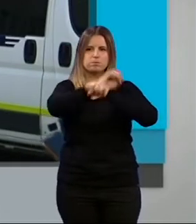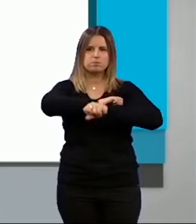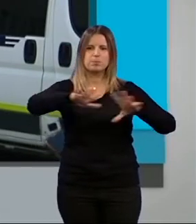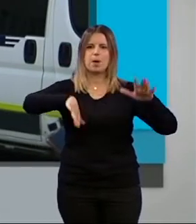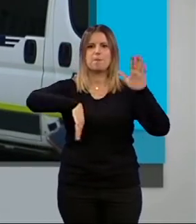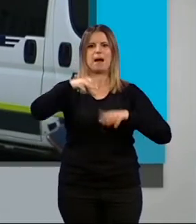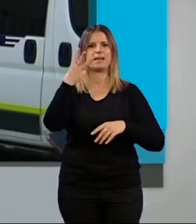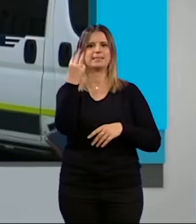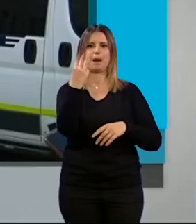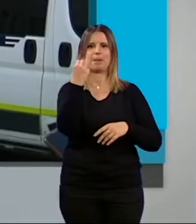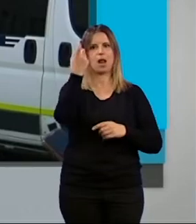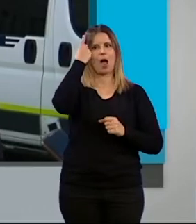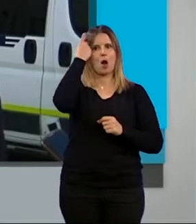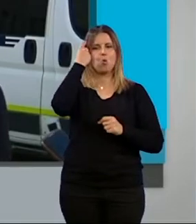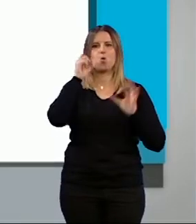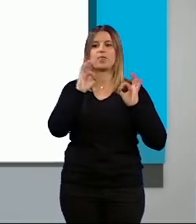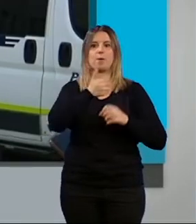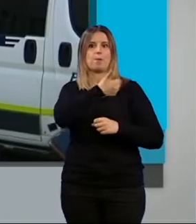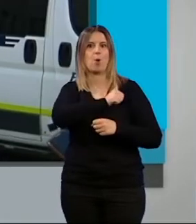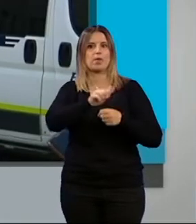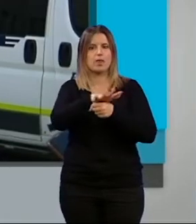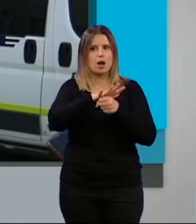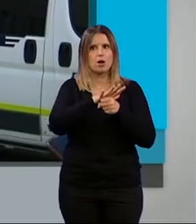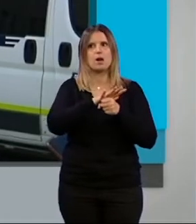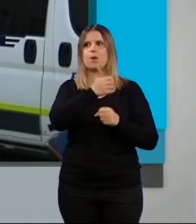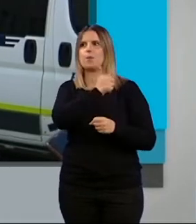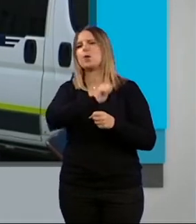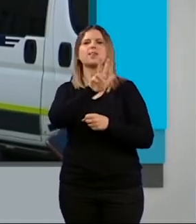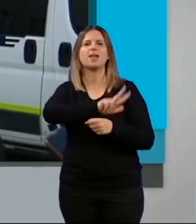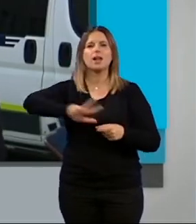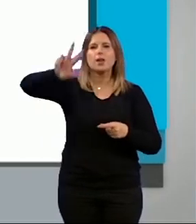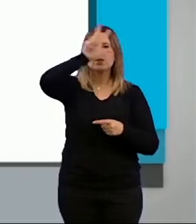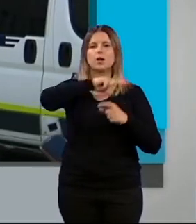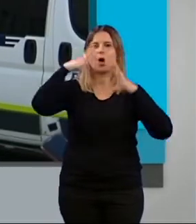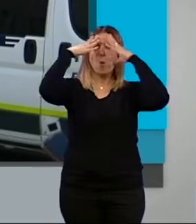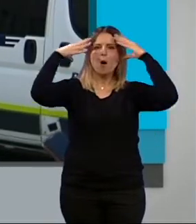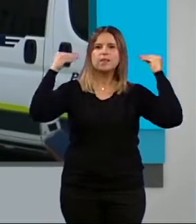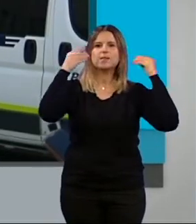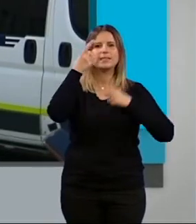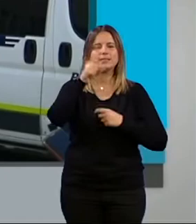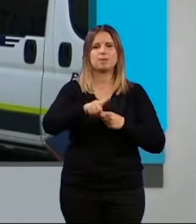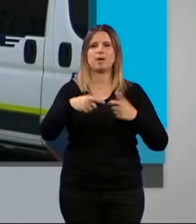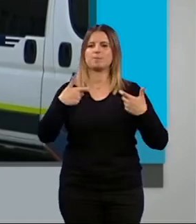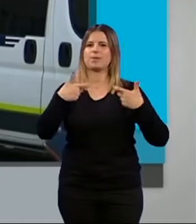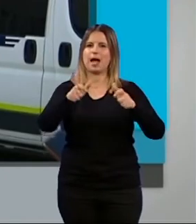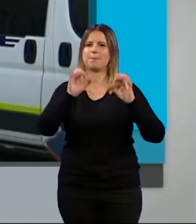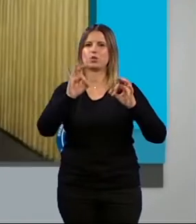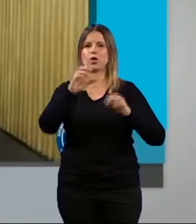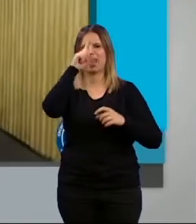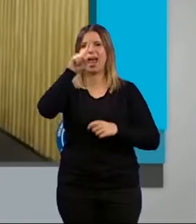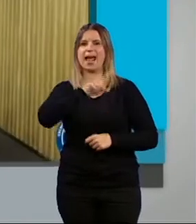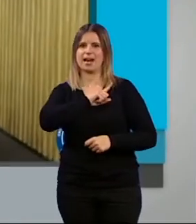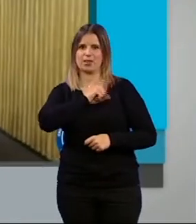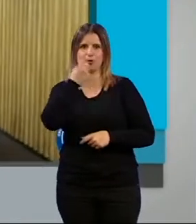.000 alumnos, 3.000 alumnos de policías locales, policías nacionales, guardias civiles, incluso en el ámbito también del ejército.